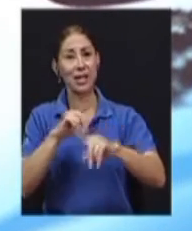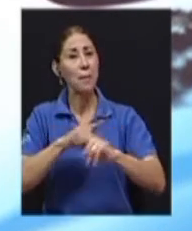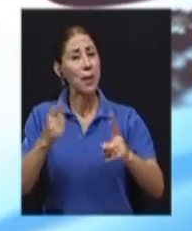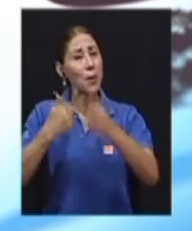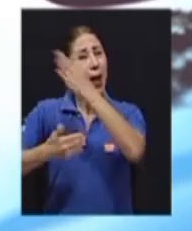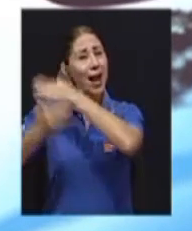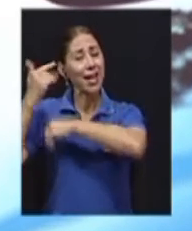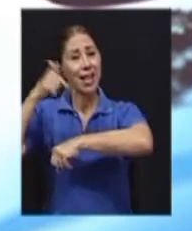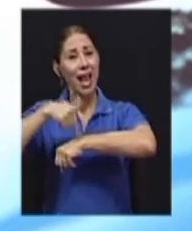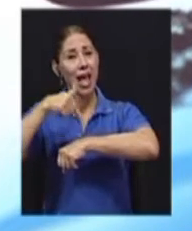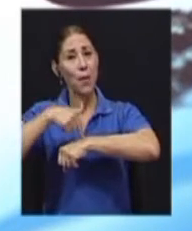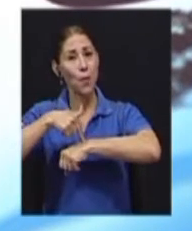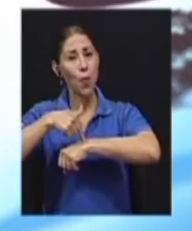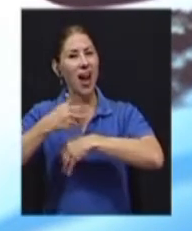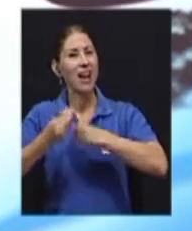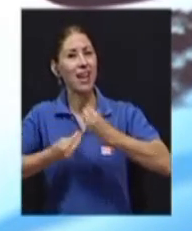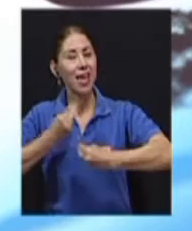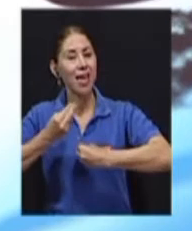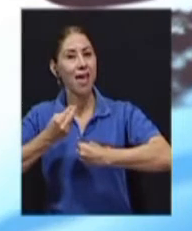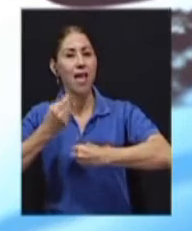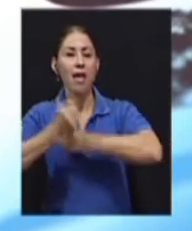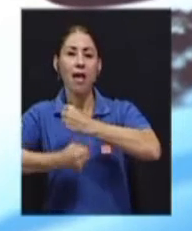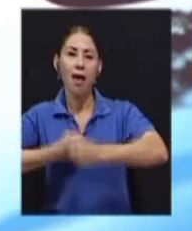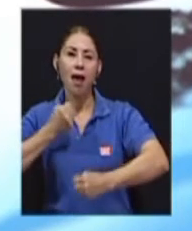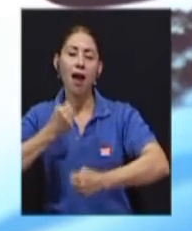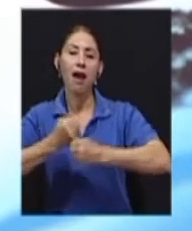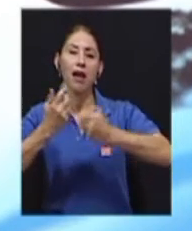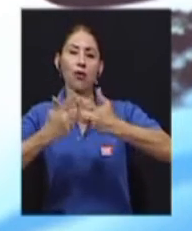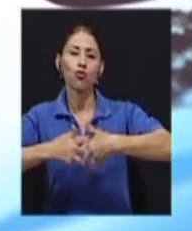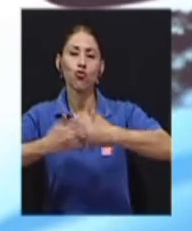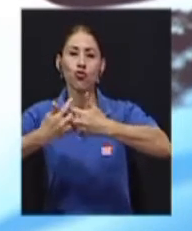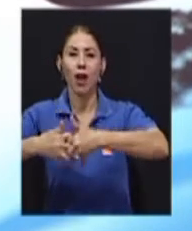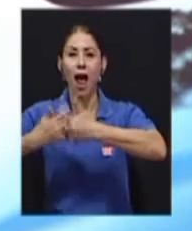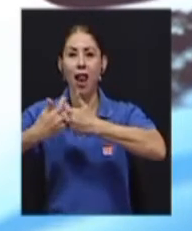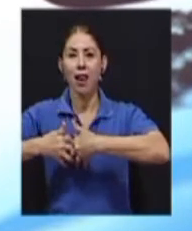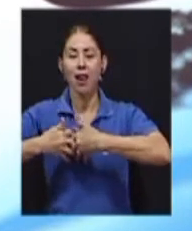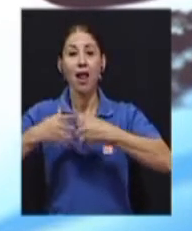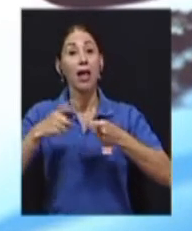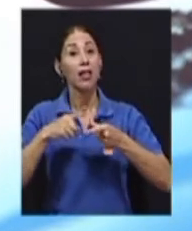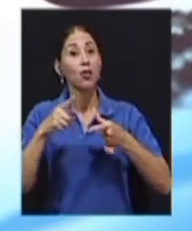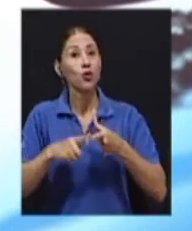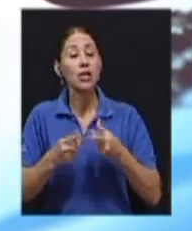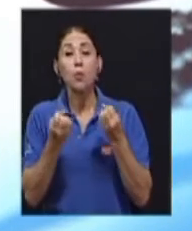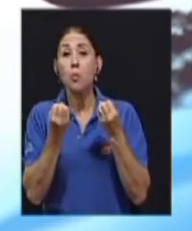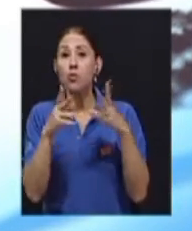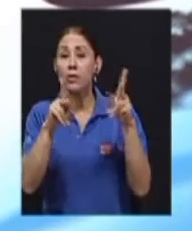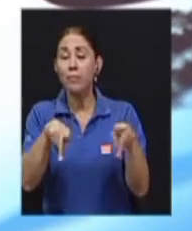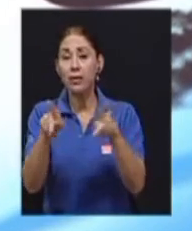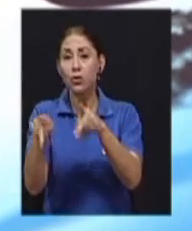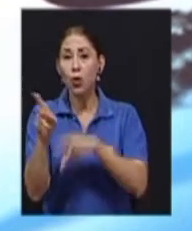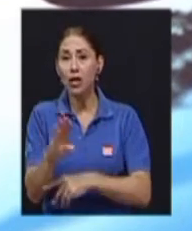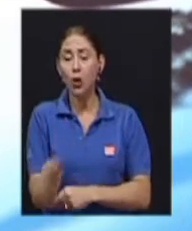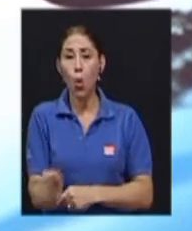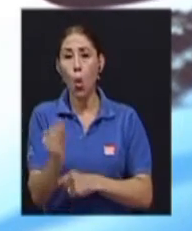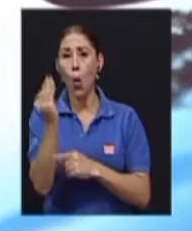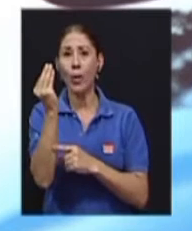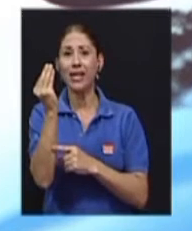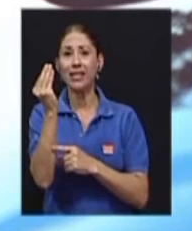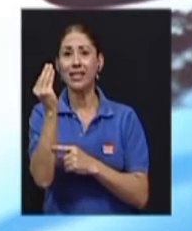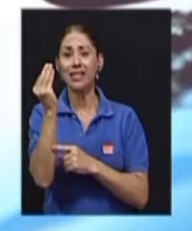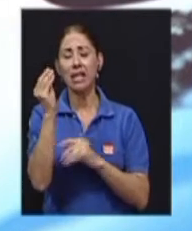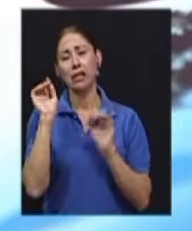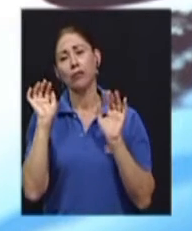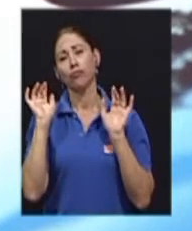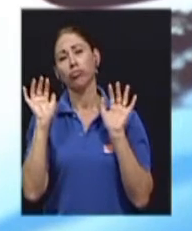que comenzaba. Y entonces había mucha migración, sobre todo de jóvenes que se dirigían a Turín,